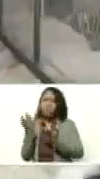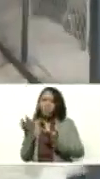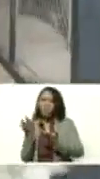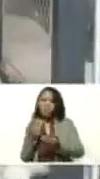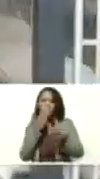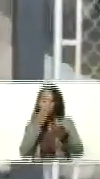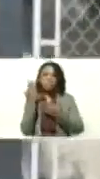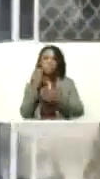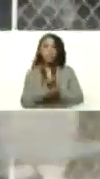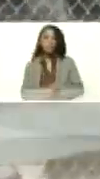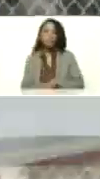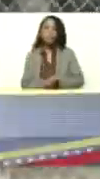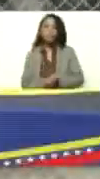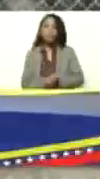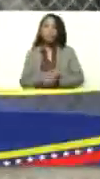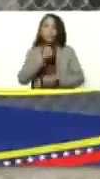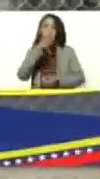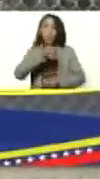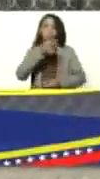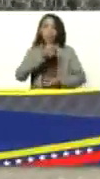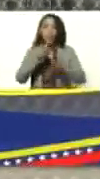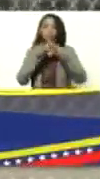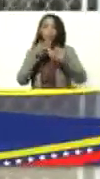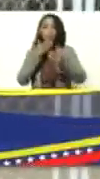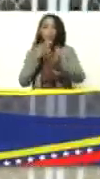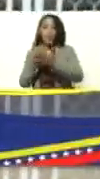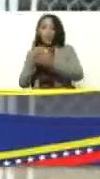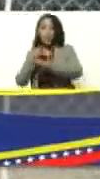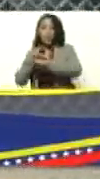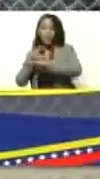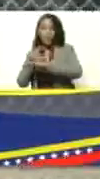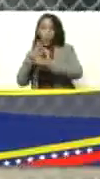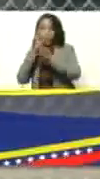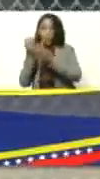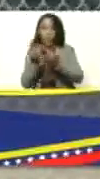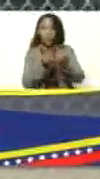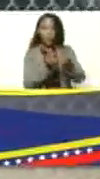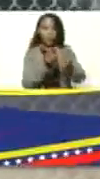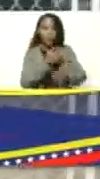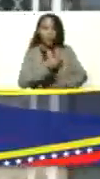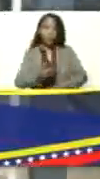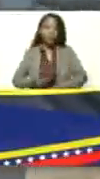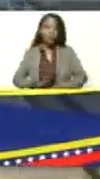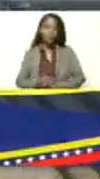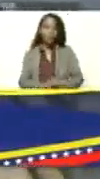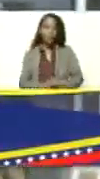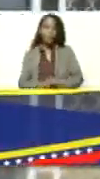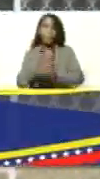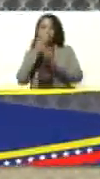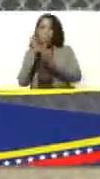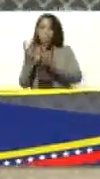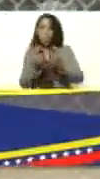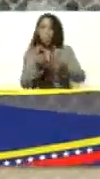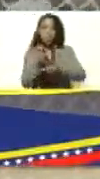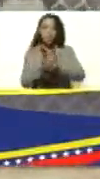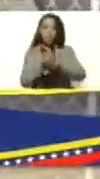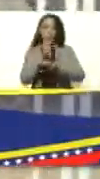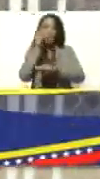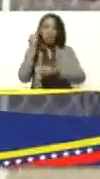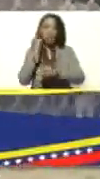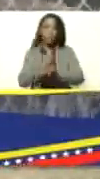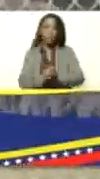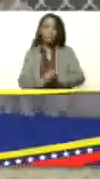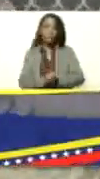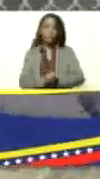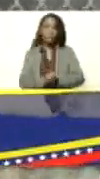tardes. A todos y muchísimas gracias, ministro. Bienvenido, presidente. Bienvenido, gobernador. Bienvenida, primera